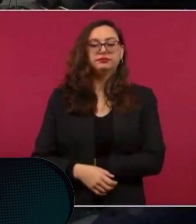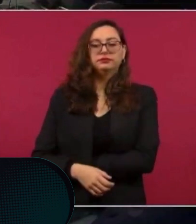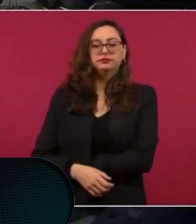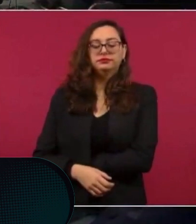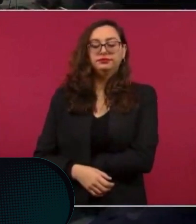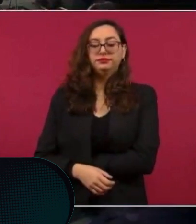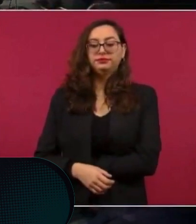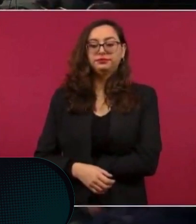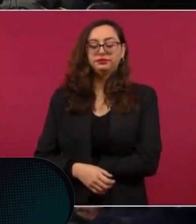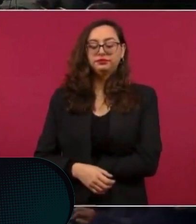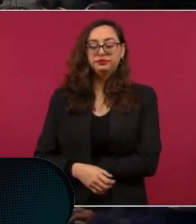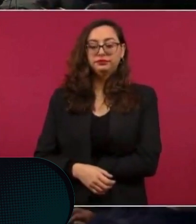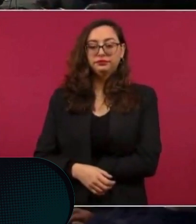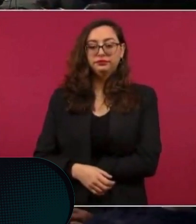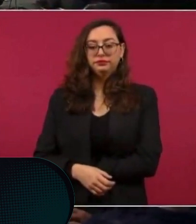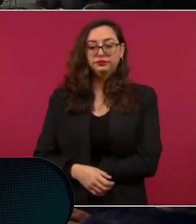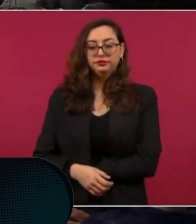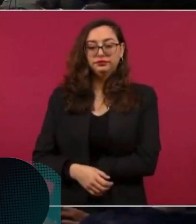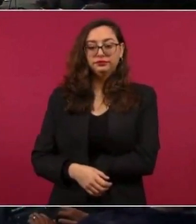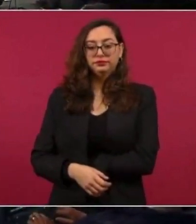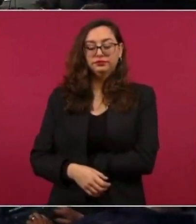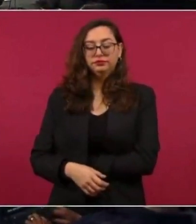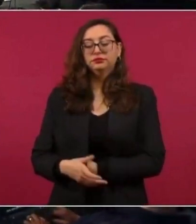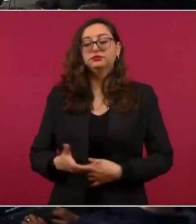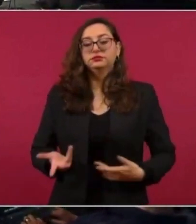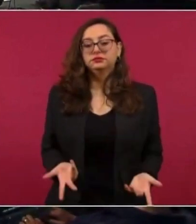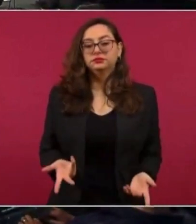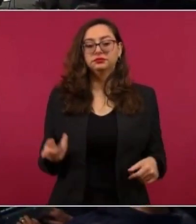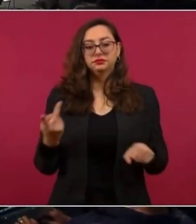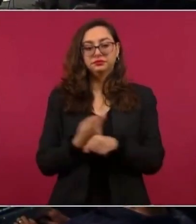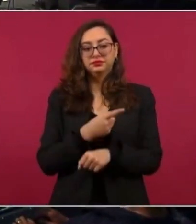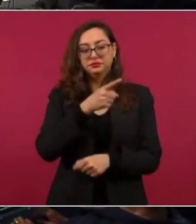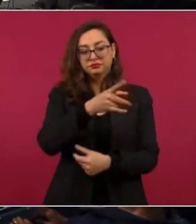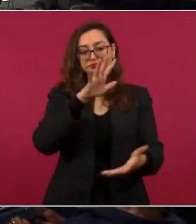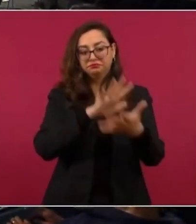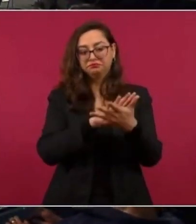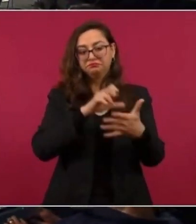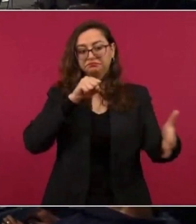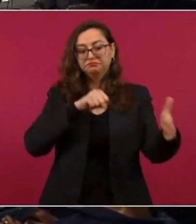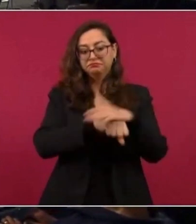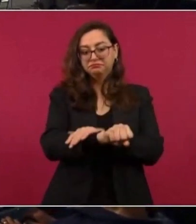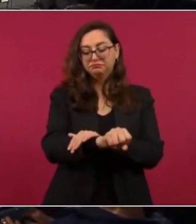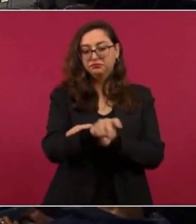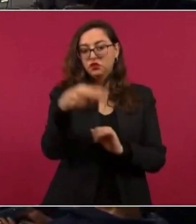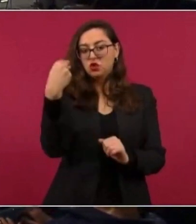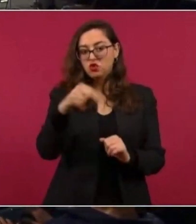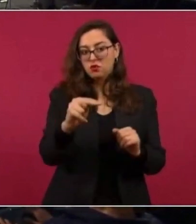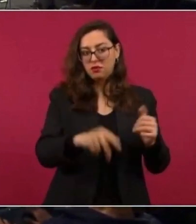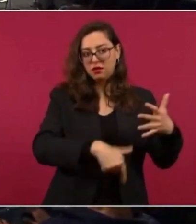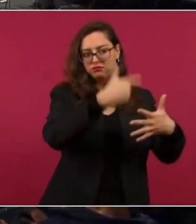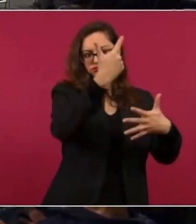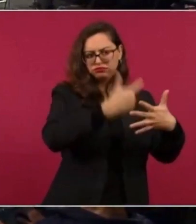alguien da a conocer que ya no tenga el registro de los presos